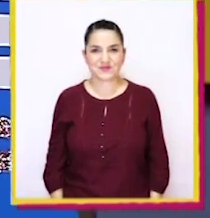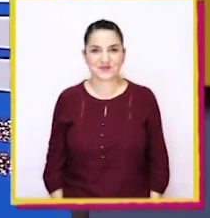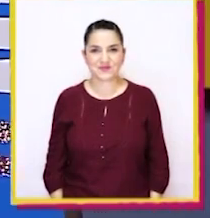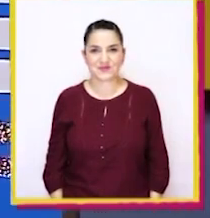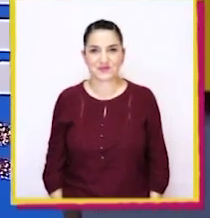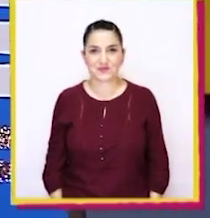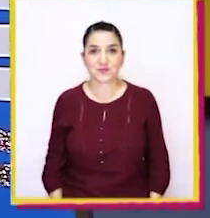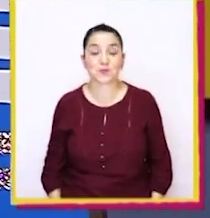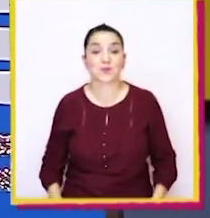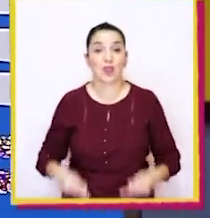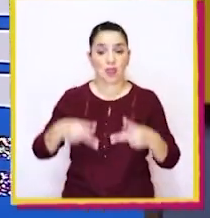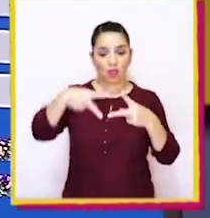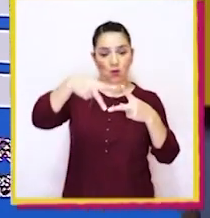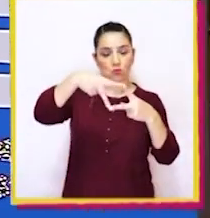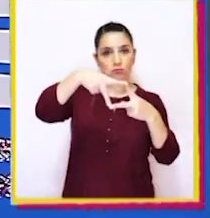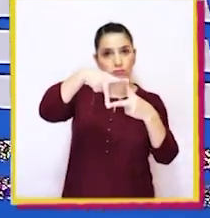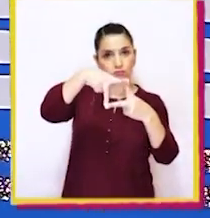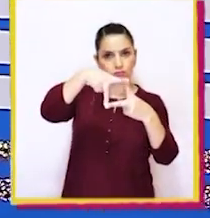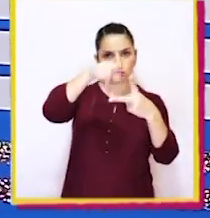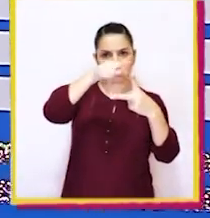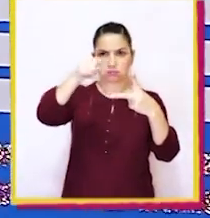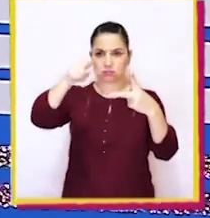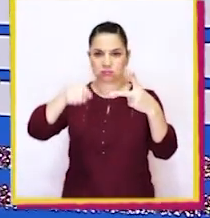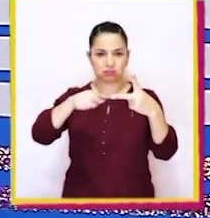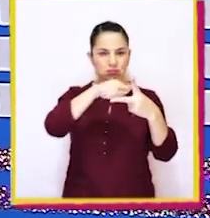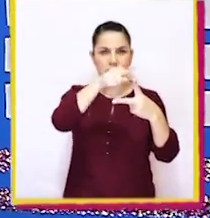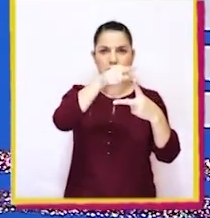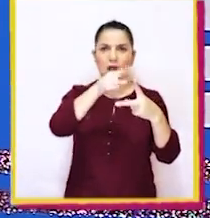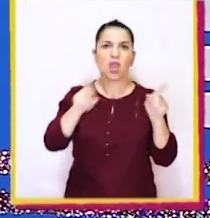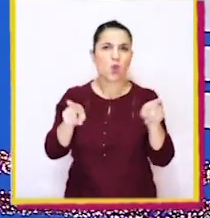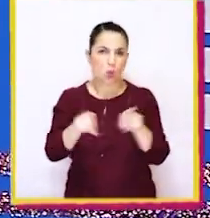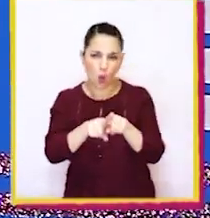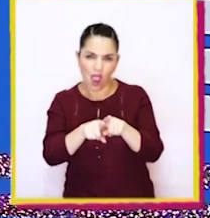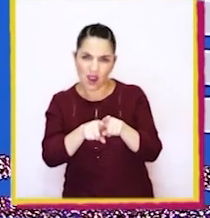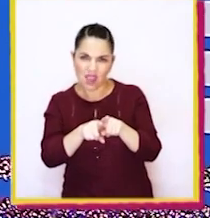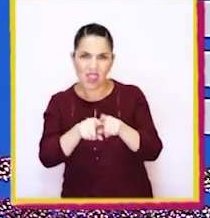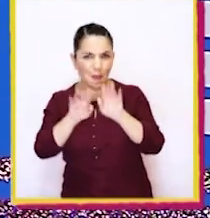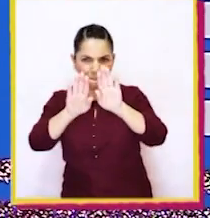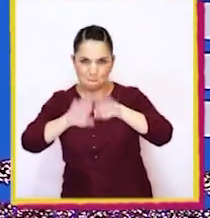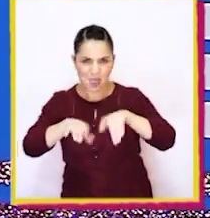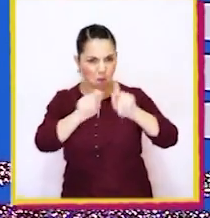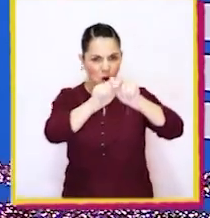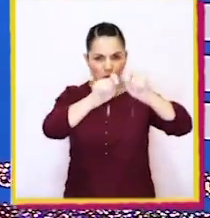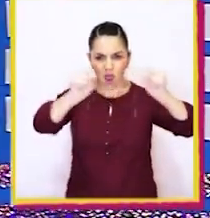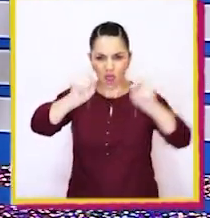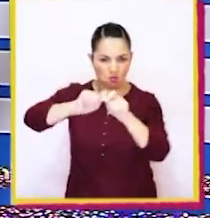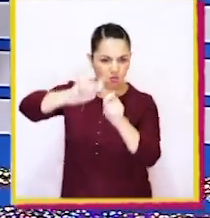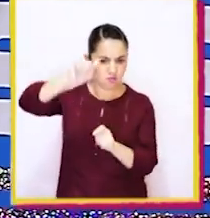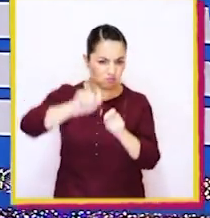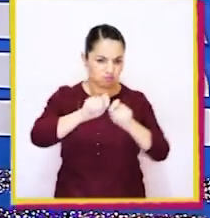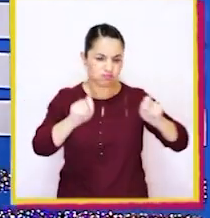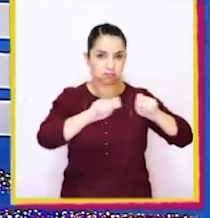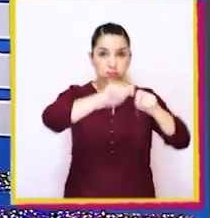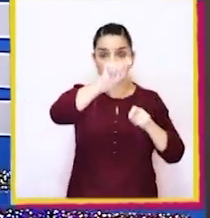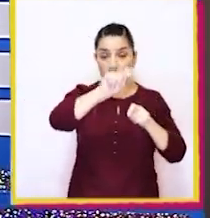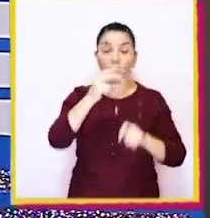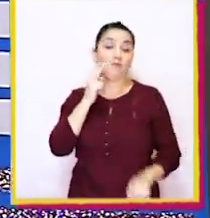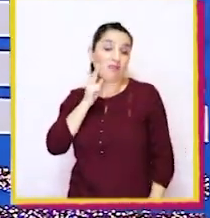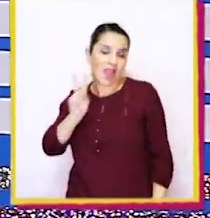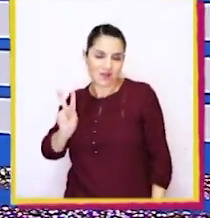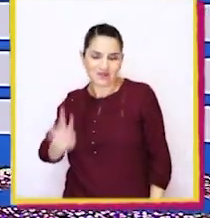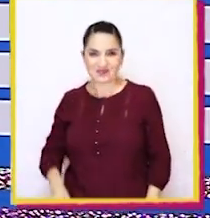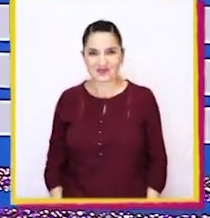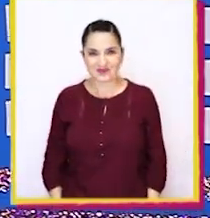¿Cada uno de sus lados son iguales? ¿Tienen el mismo largo? ¡Comprobémoslo!